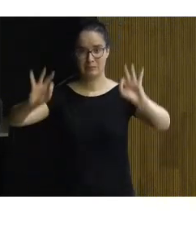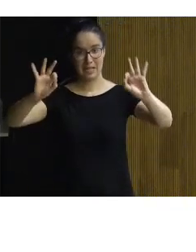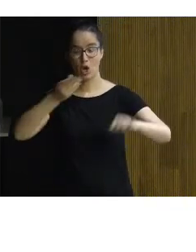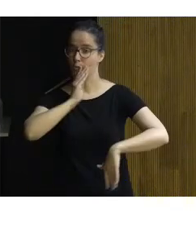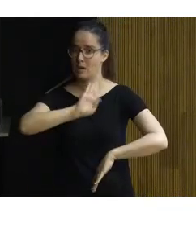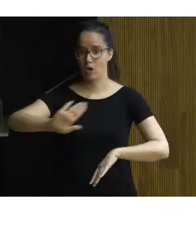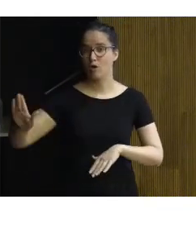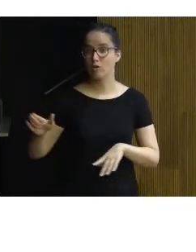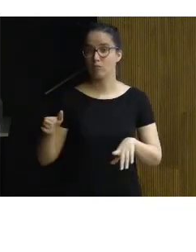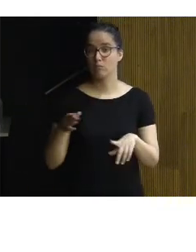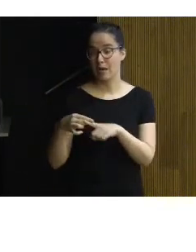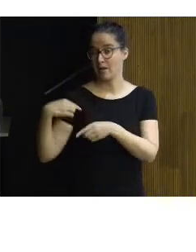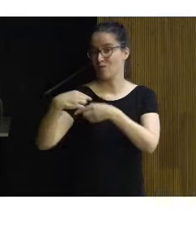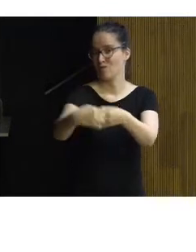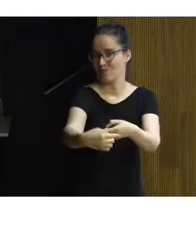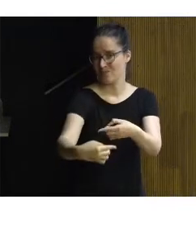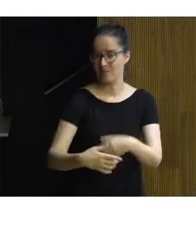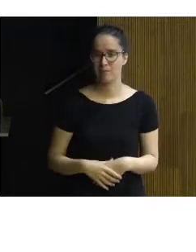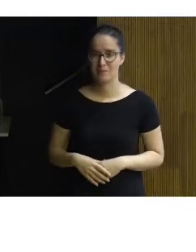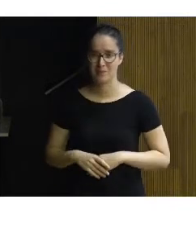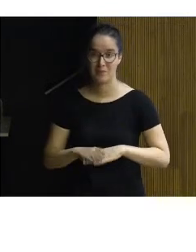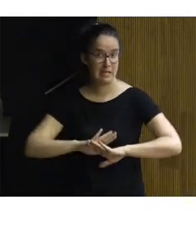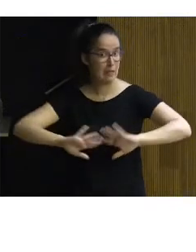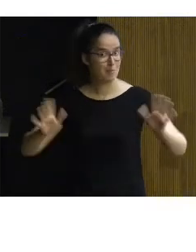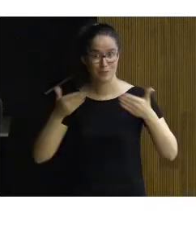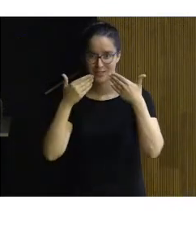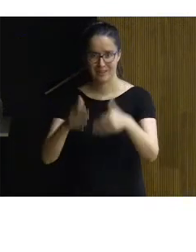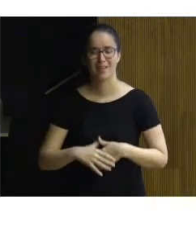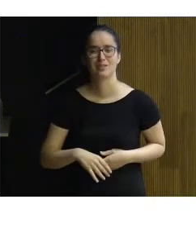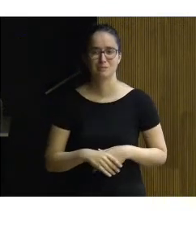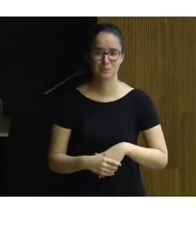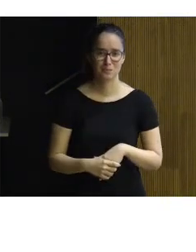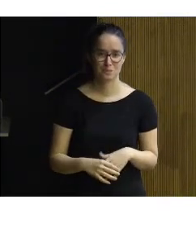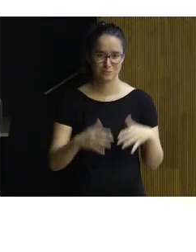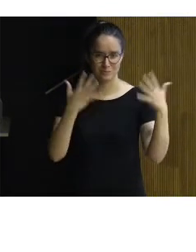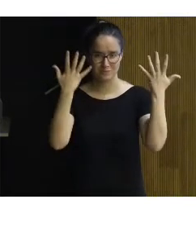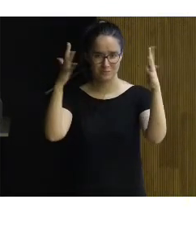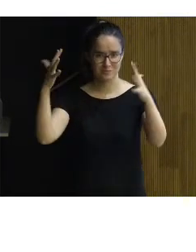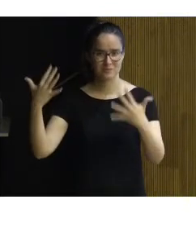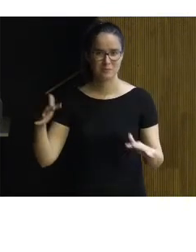que tenemos para dejar en herencia. Y nada más, muchas gracias. Gracias.